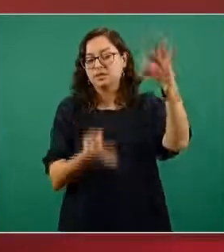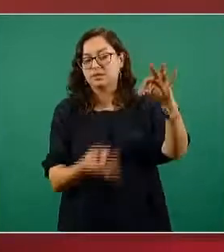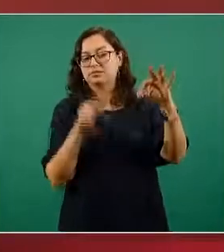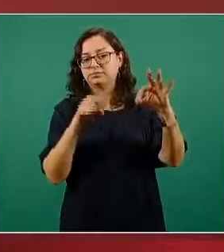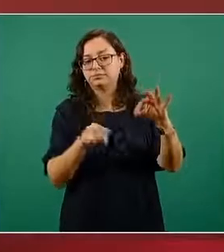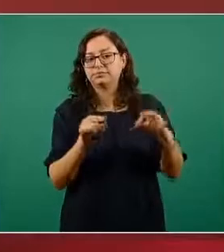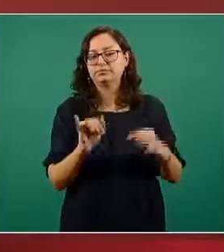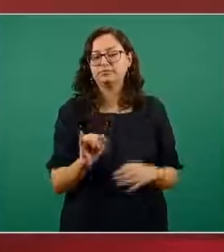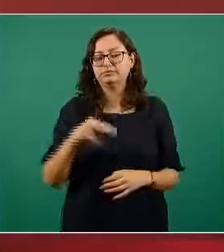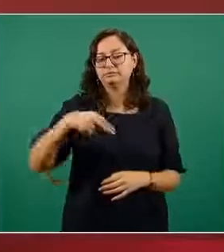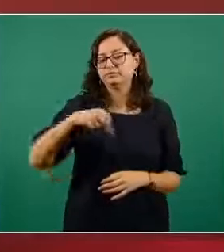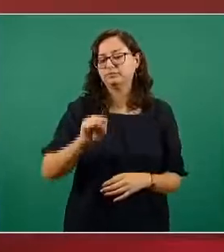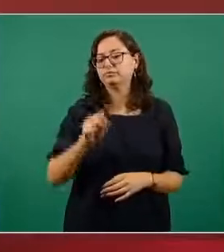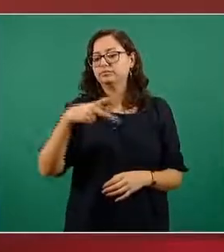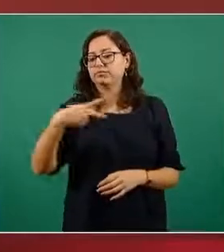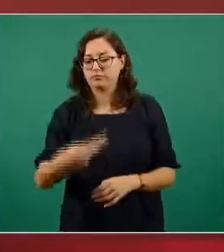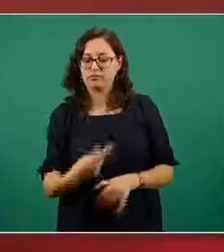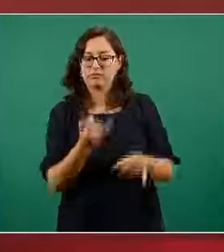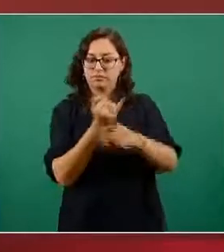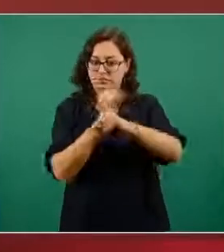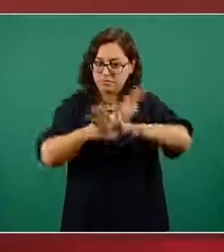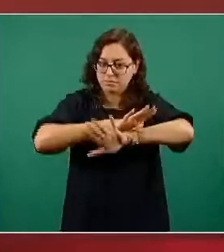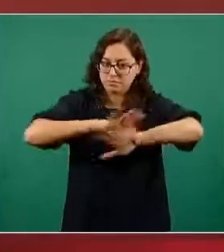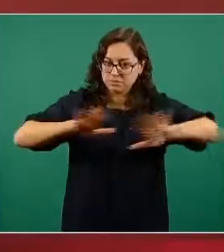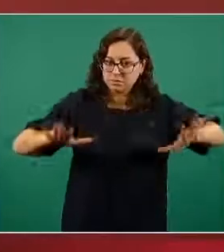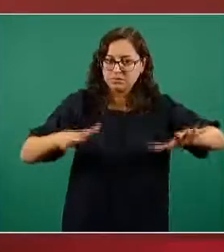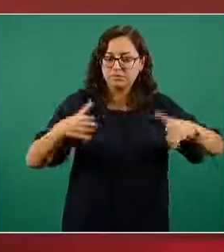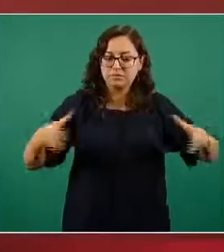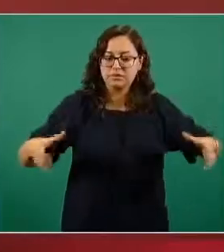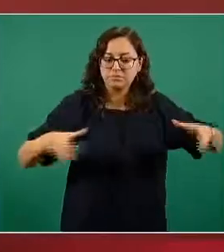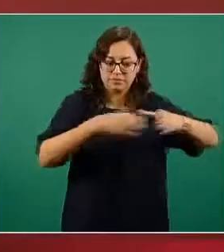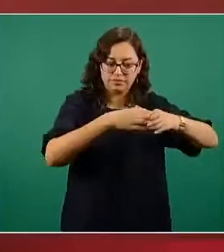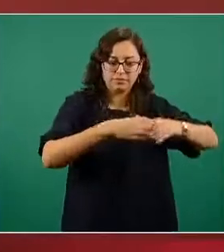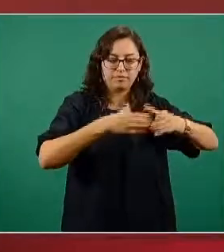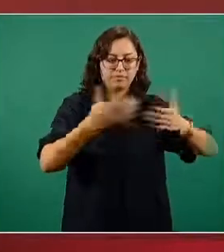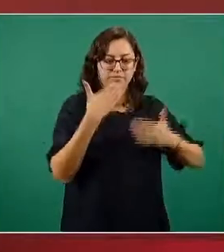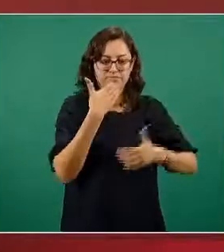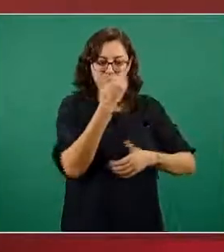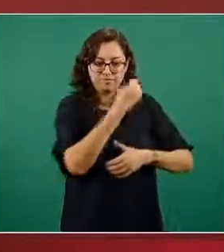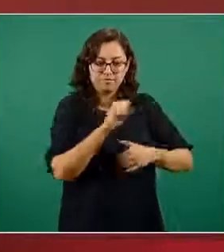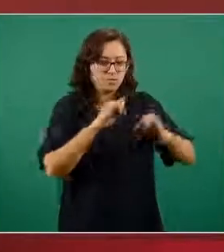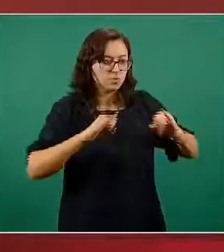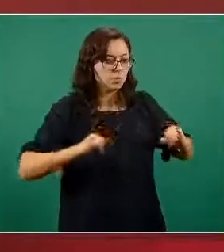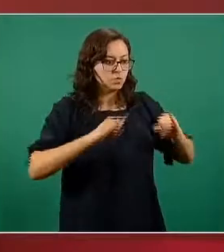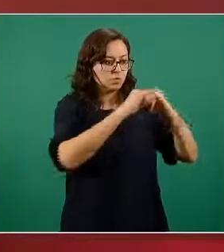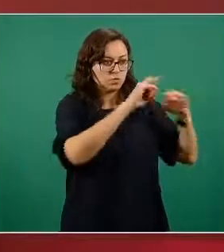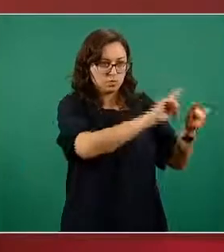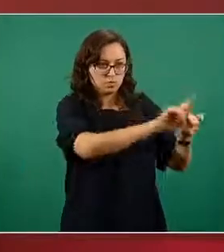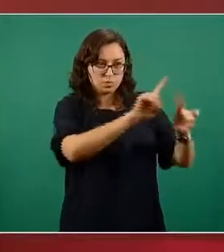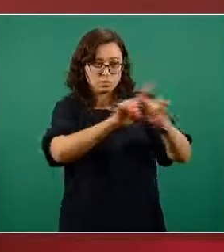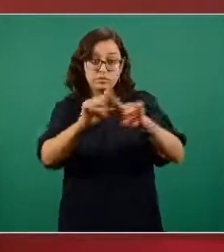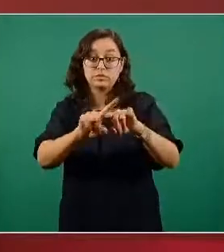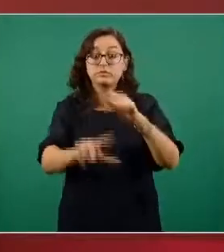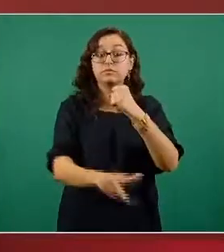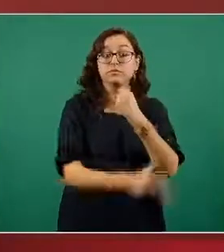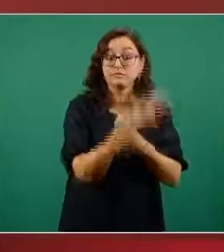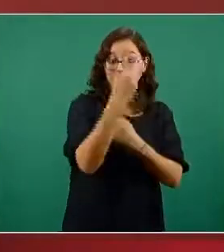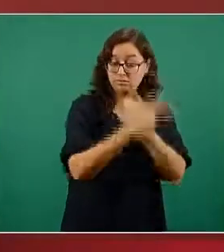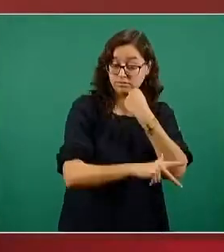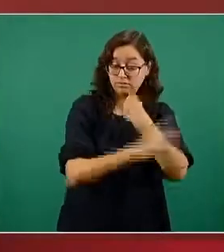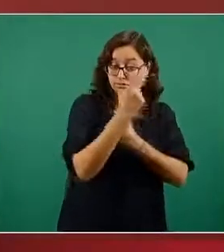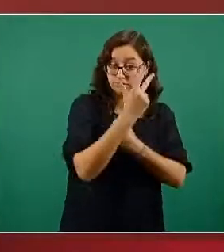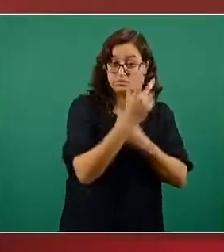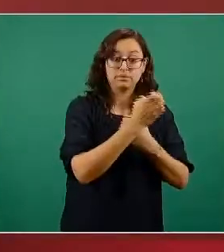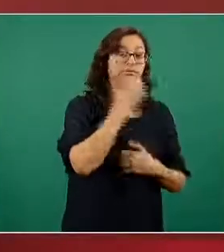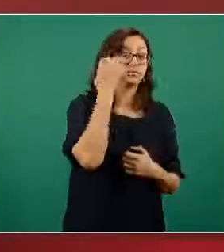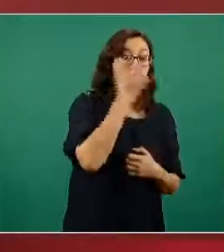de Salud Pública pero que es producto de una reflexión de personas expertas de múltiples instituciones de 13 instituciones tanto académicas